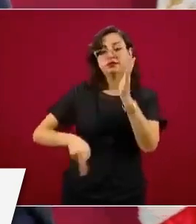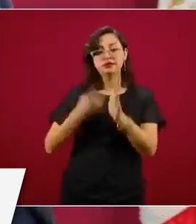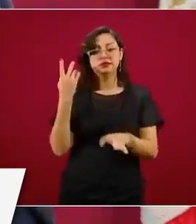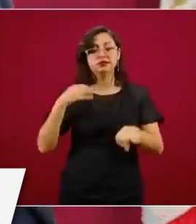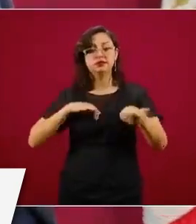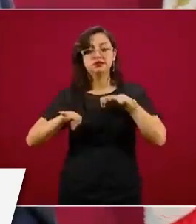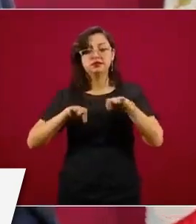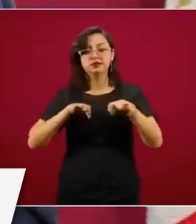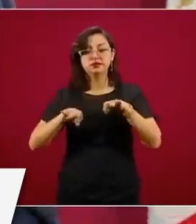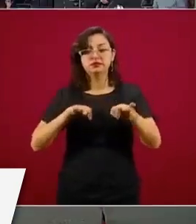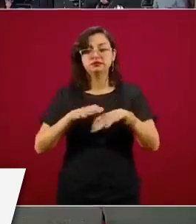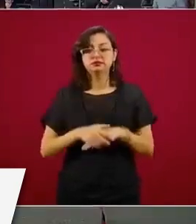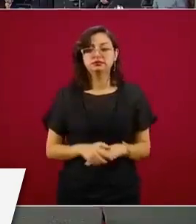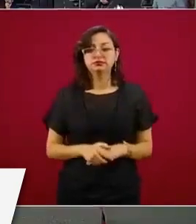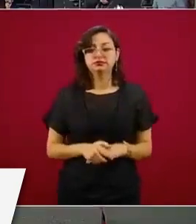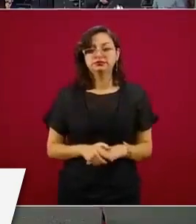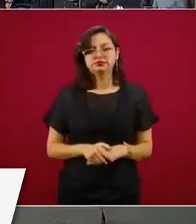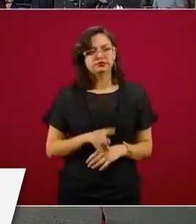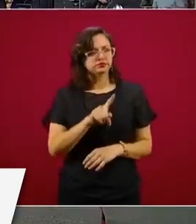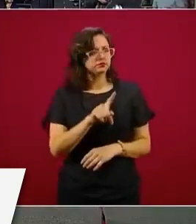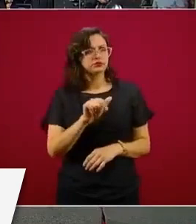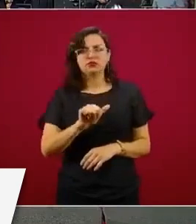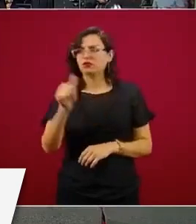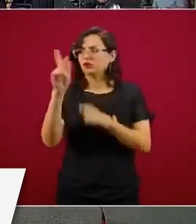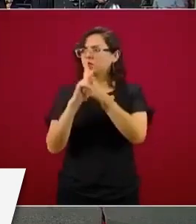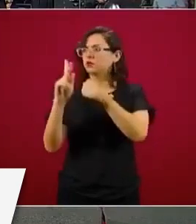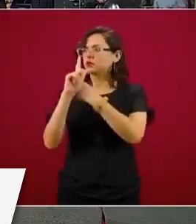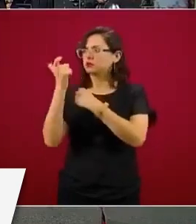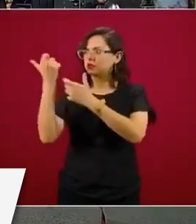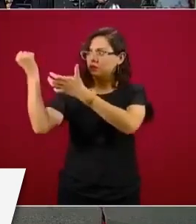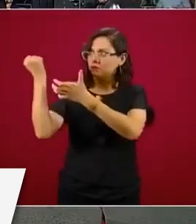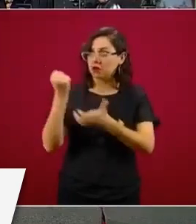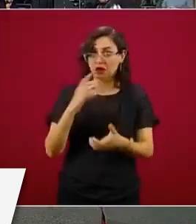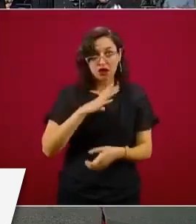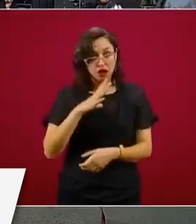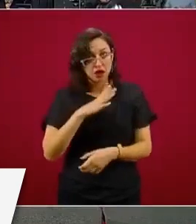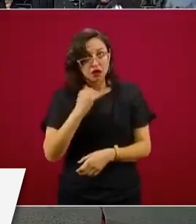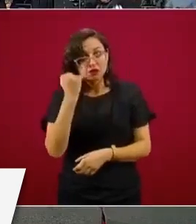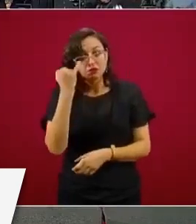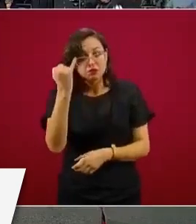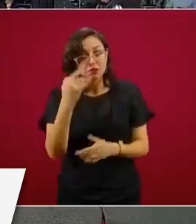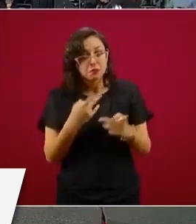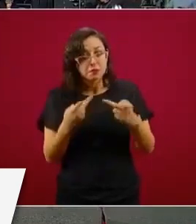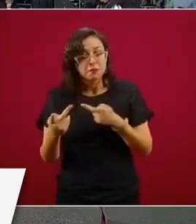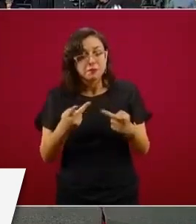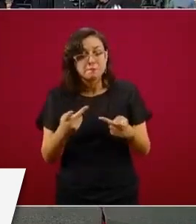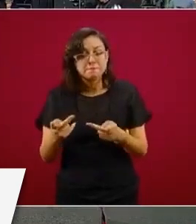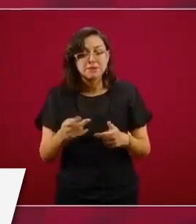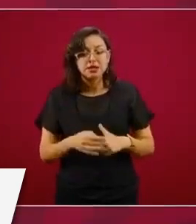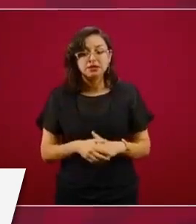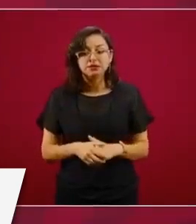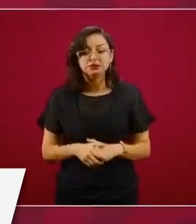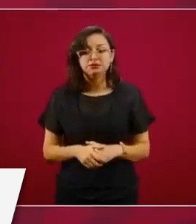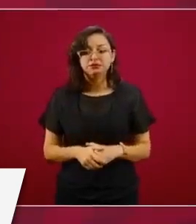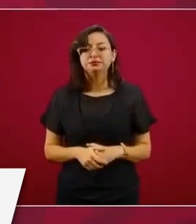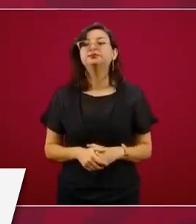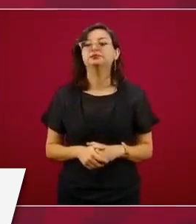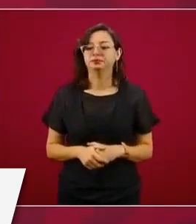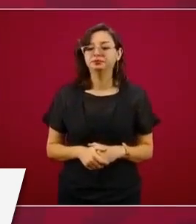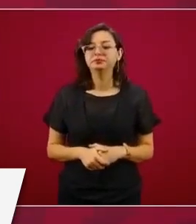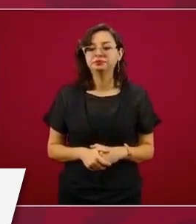¿Para atraer inversión hay un plan? Y en ese marco